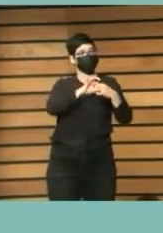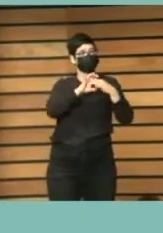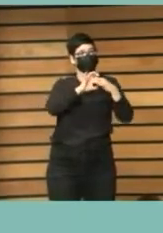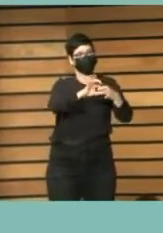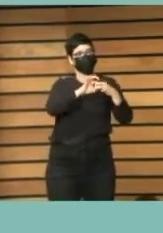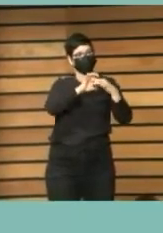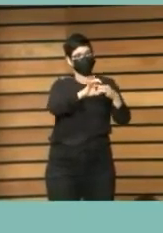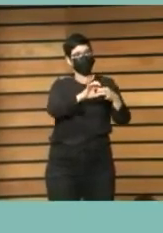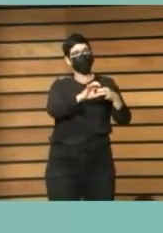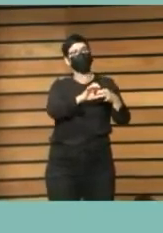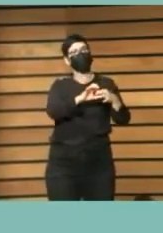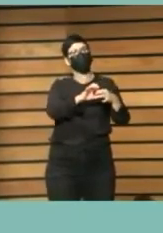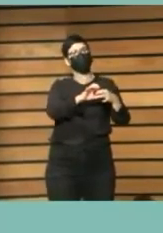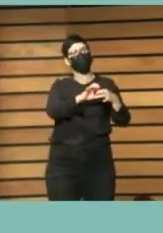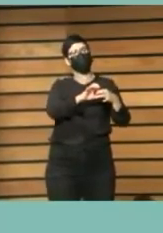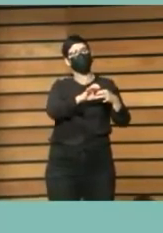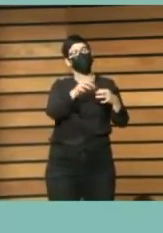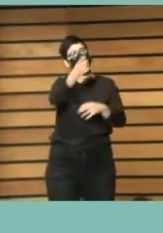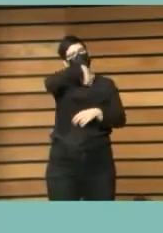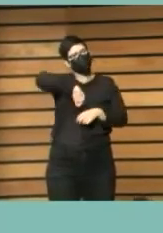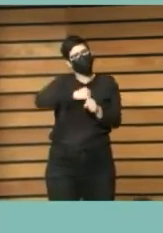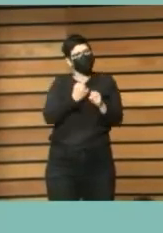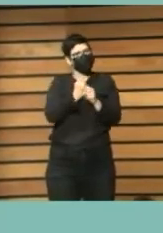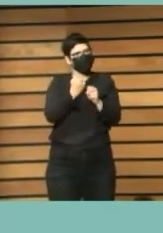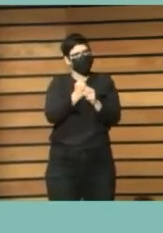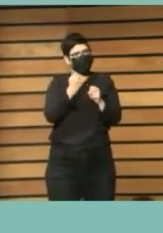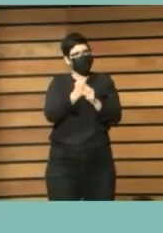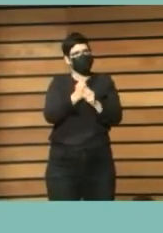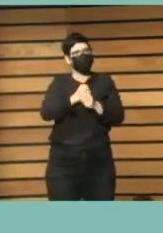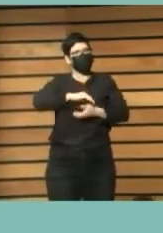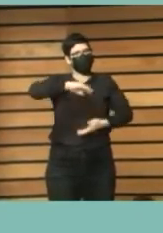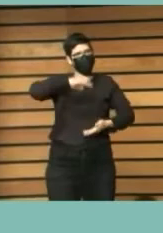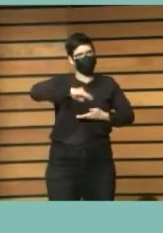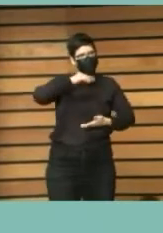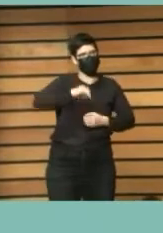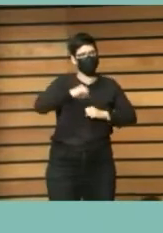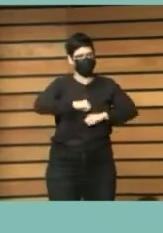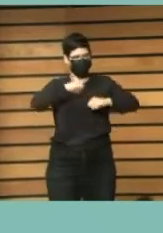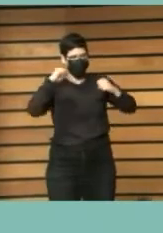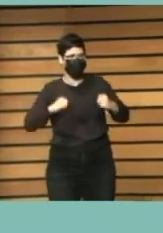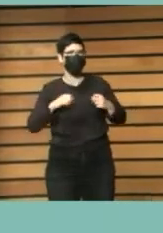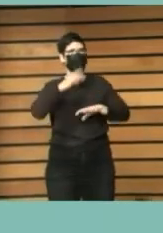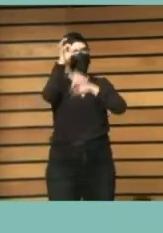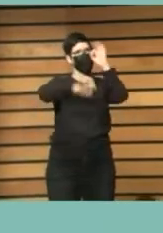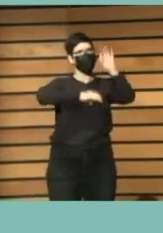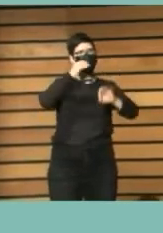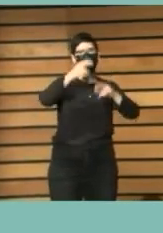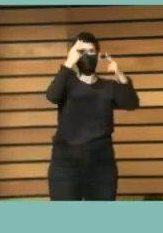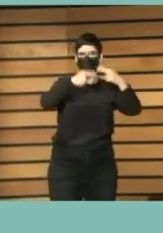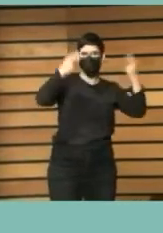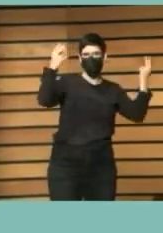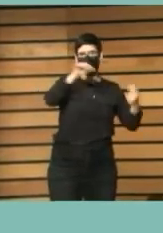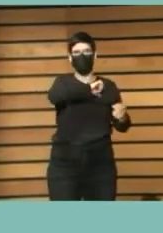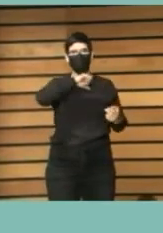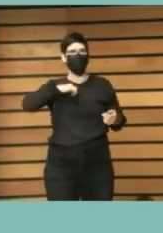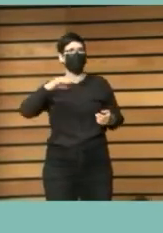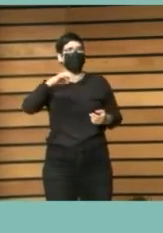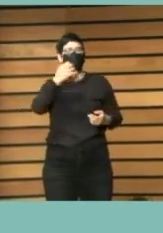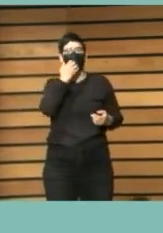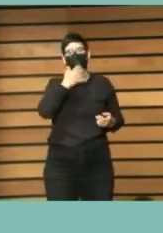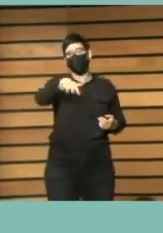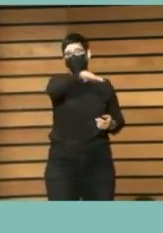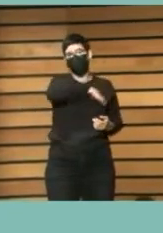cuando trabajamos fortalecimiento de capacidad de organizaciones públicas o privadas en este caso un ente local como puede ser un